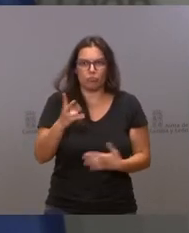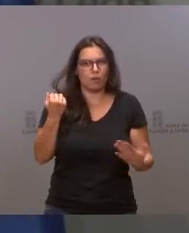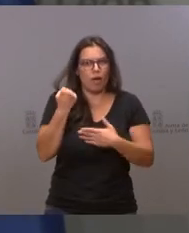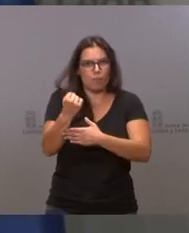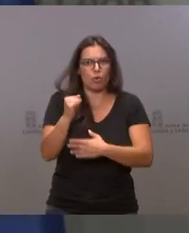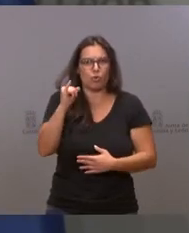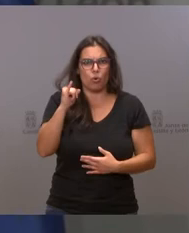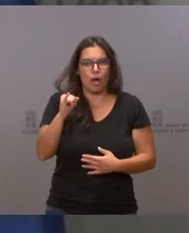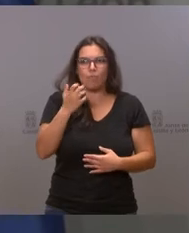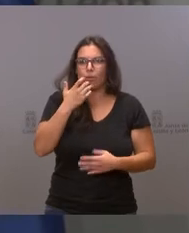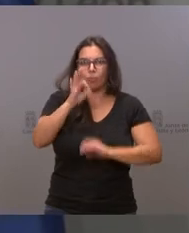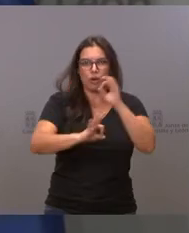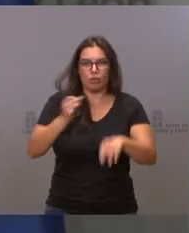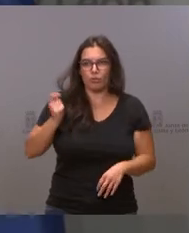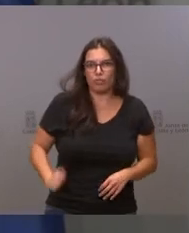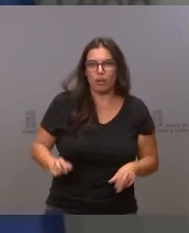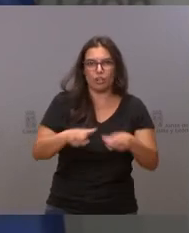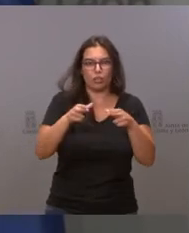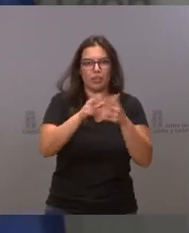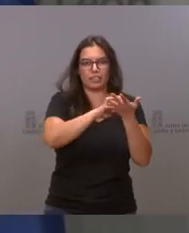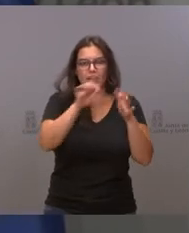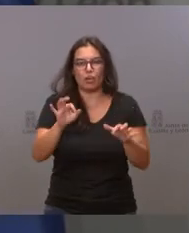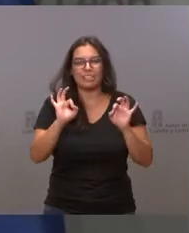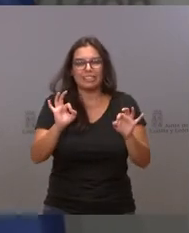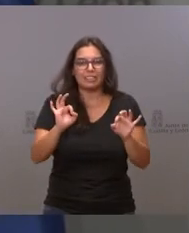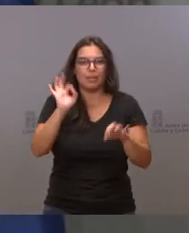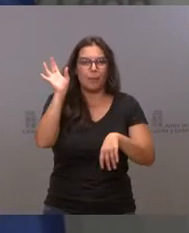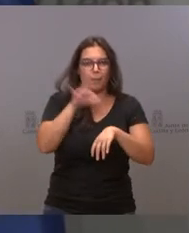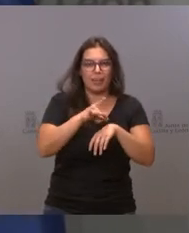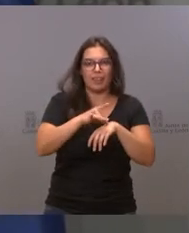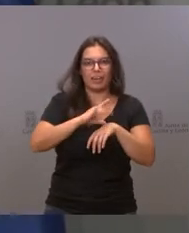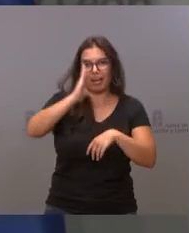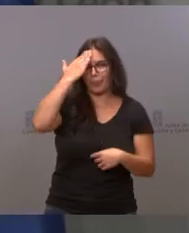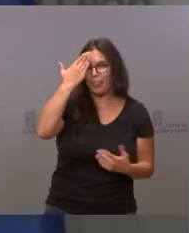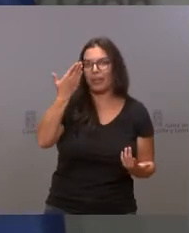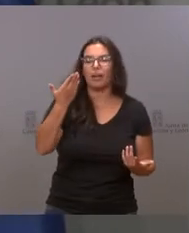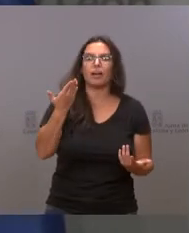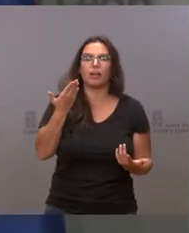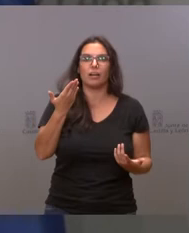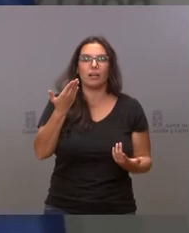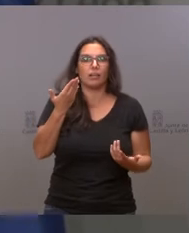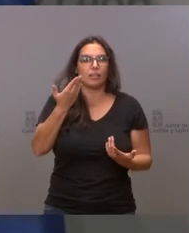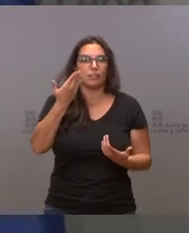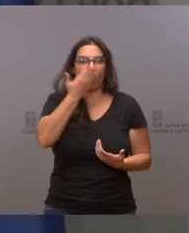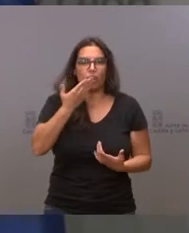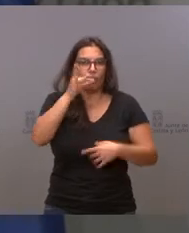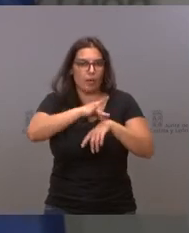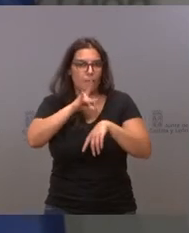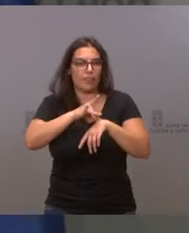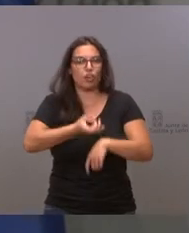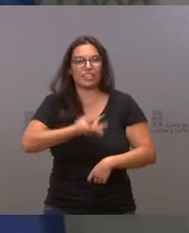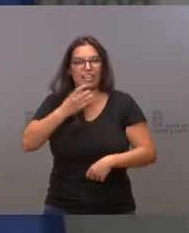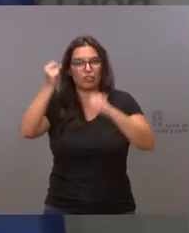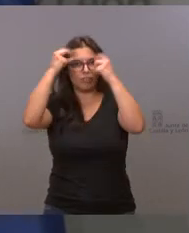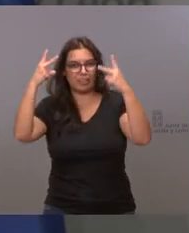de organizaciones profesionales, de la Sociedad Castellana y Leonesa de Medicina Familiar, de los colegios de médicos, del sindicato de